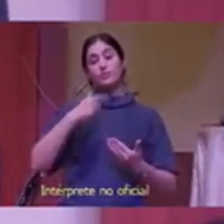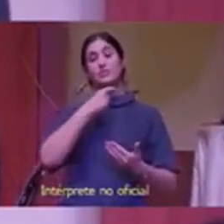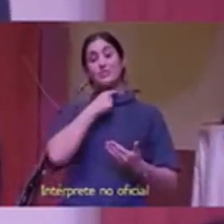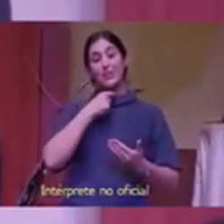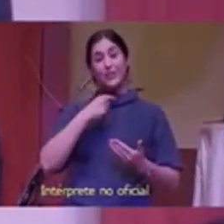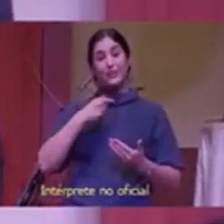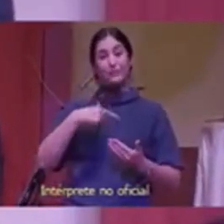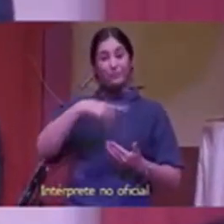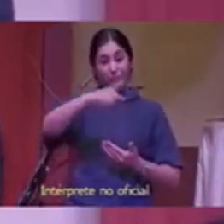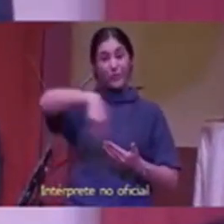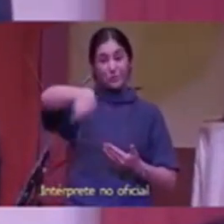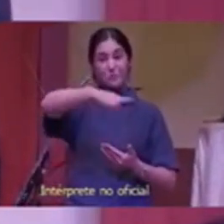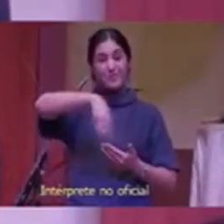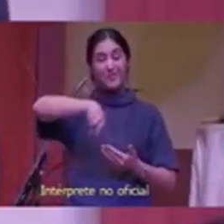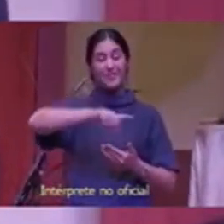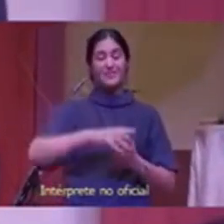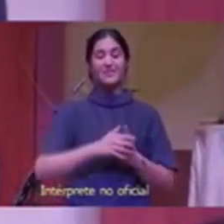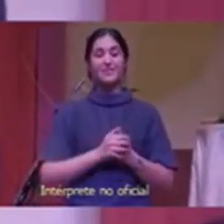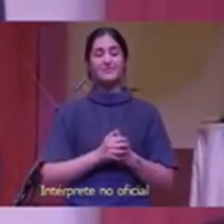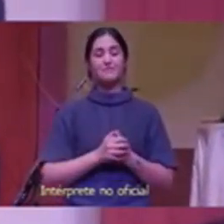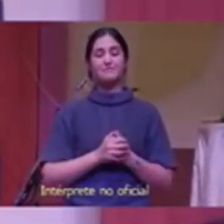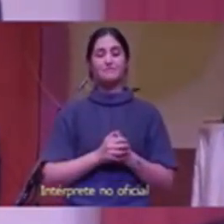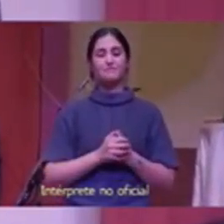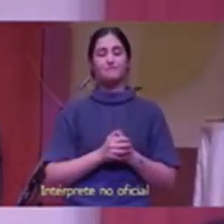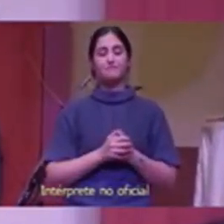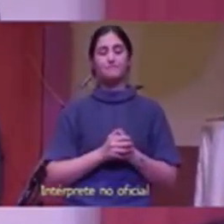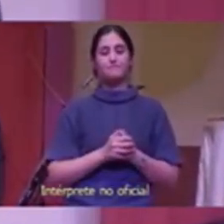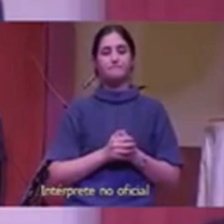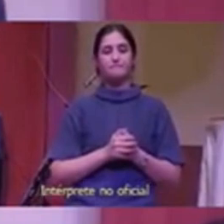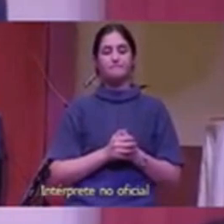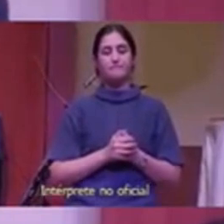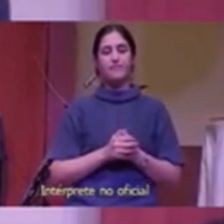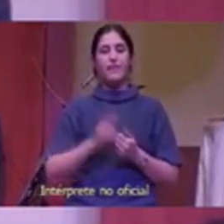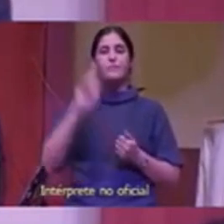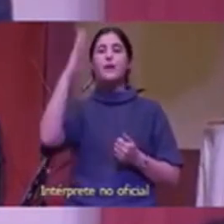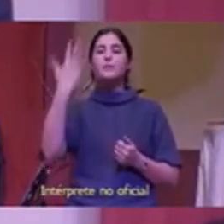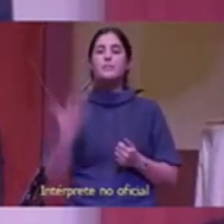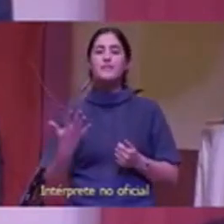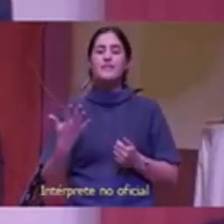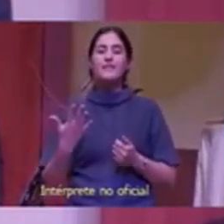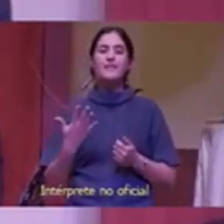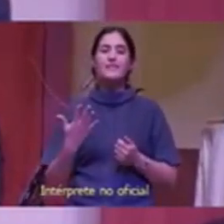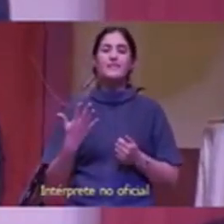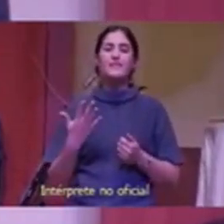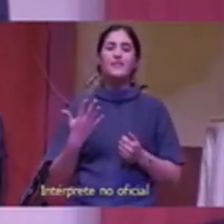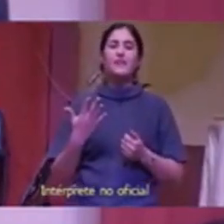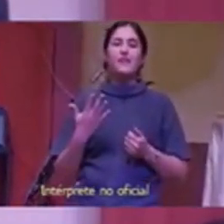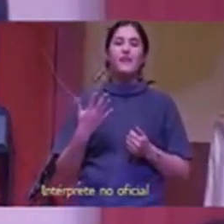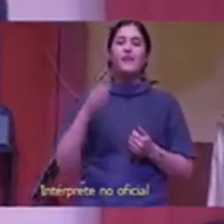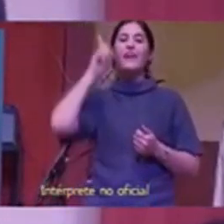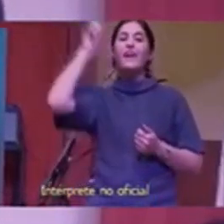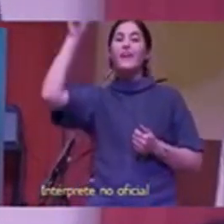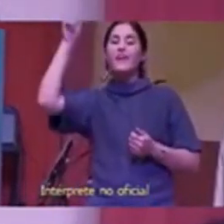lo hizo John Falconer a dejar que esto sea su testimonio tengo